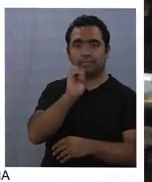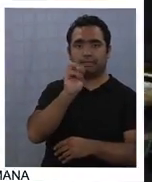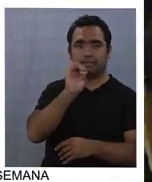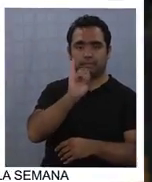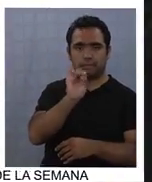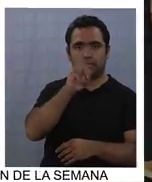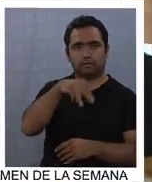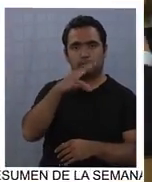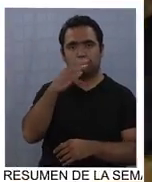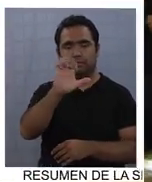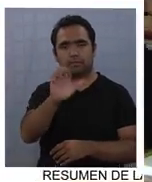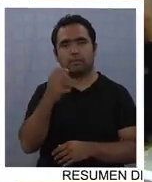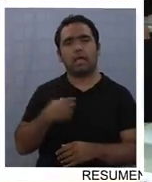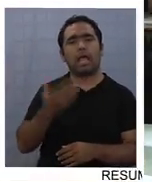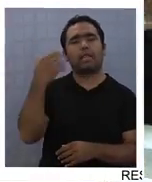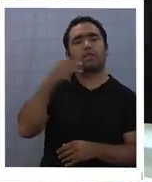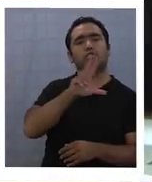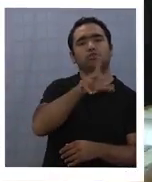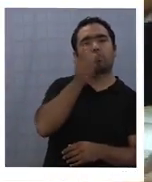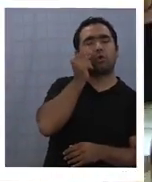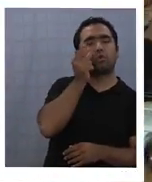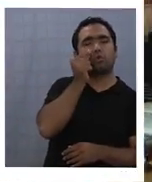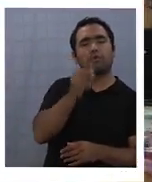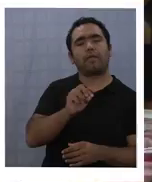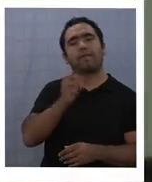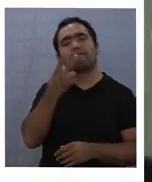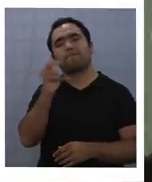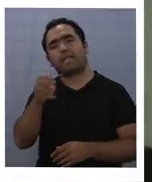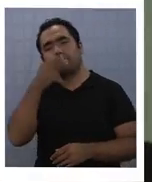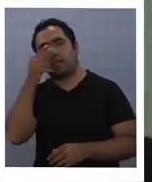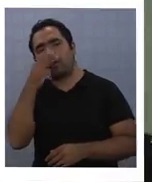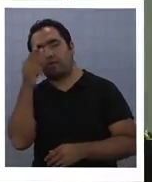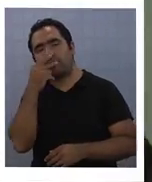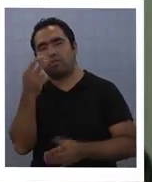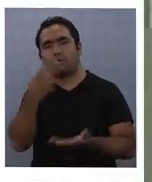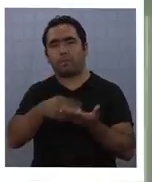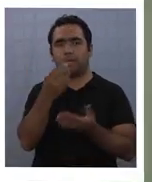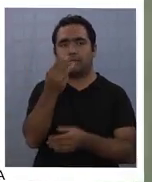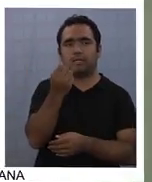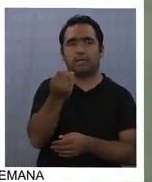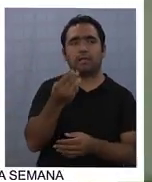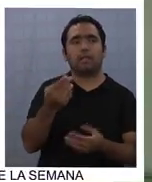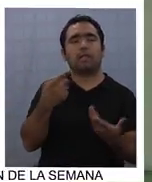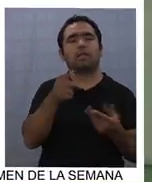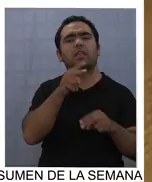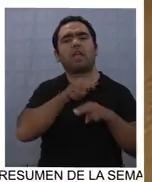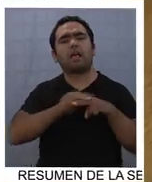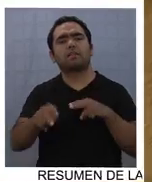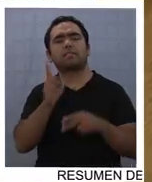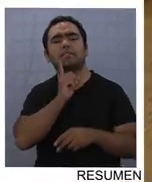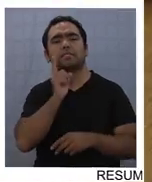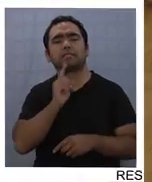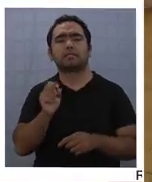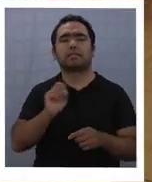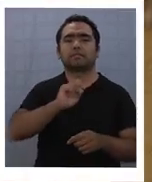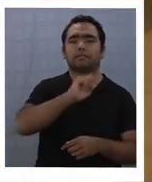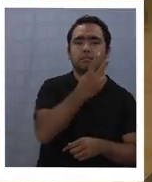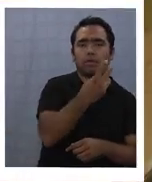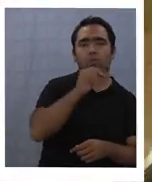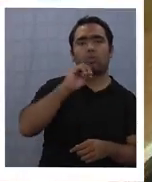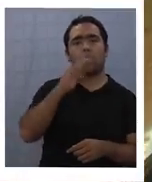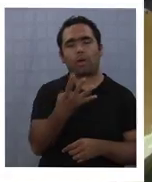entre el 8 de octubre y el 20 de noviembre de 2013 y en esta oportunidad la rindieron estudiantes de segundo, cuarto,